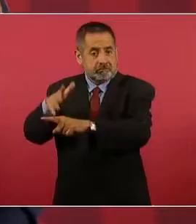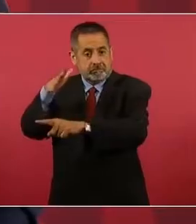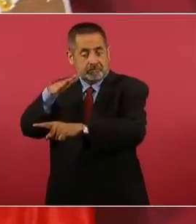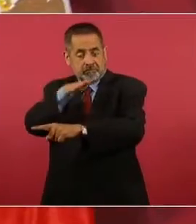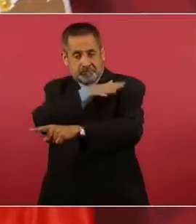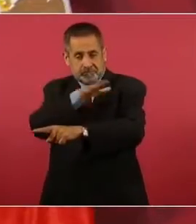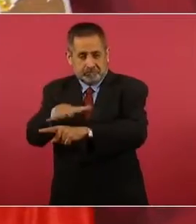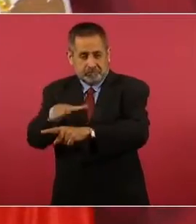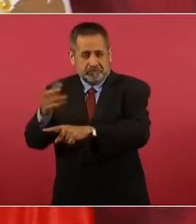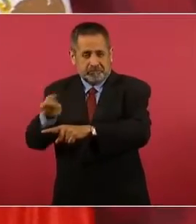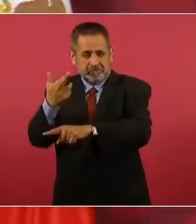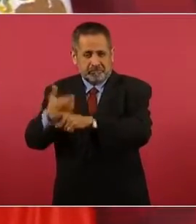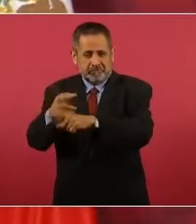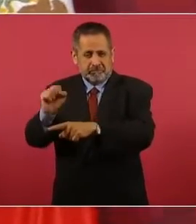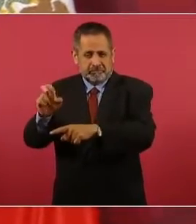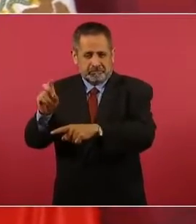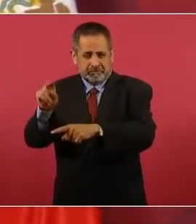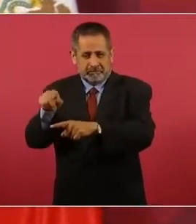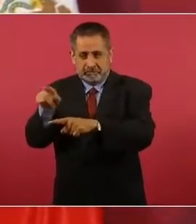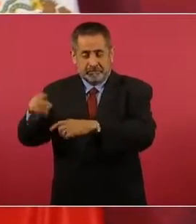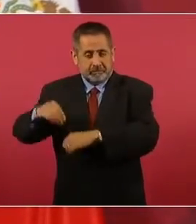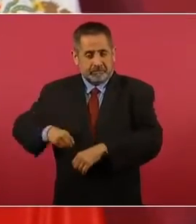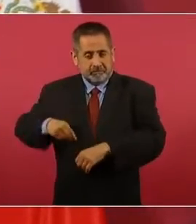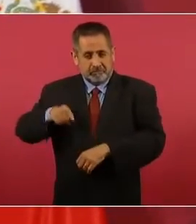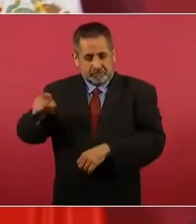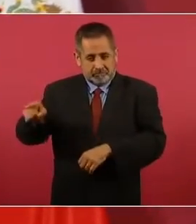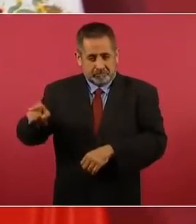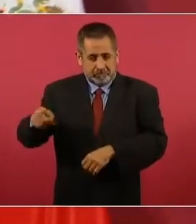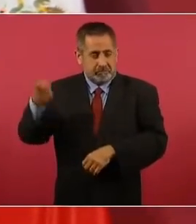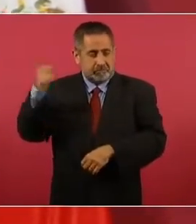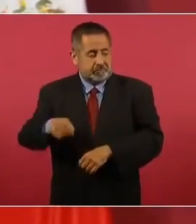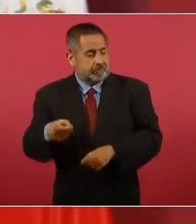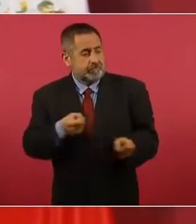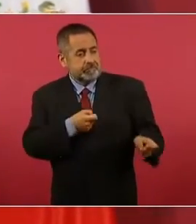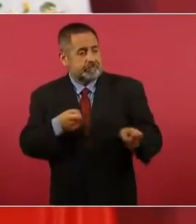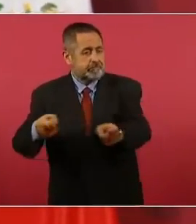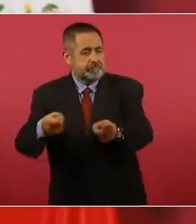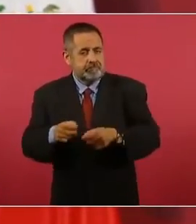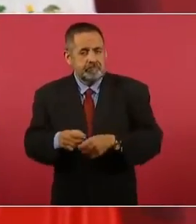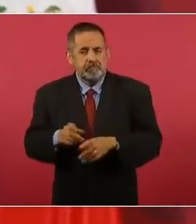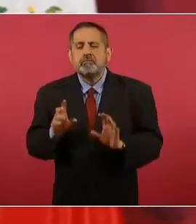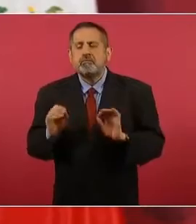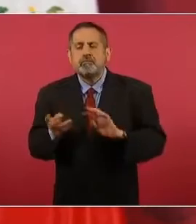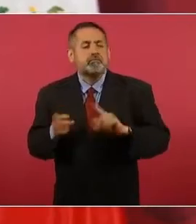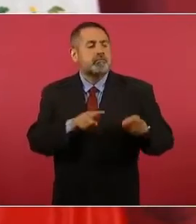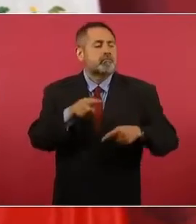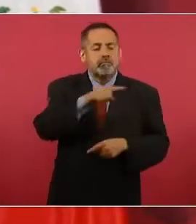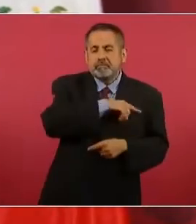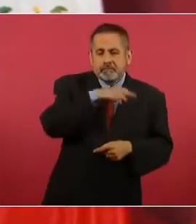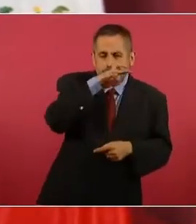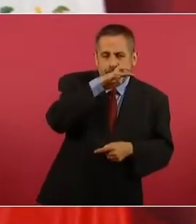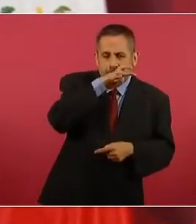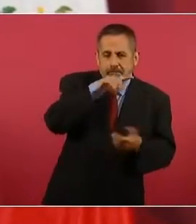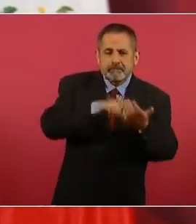era el secretario de la Defensa, el que dio la orden, el o Gustavo Díaz Ordaz.